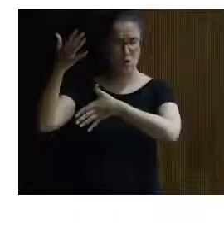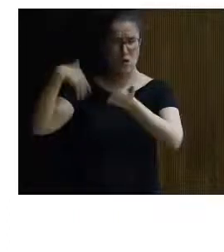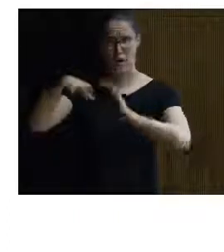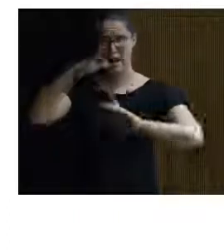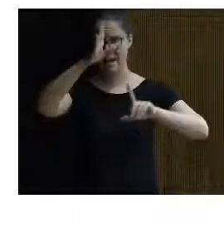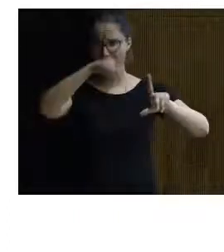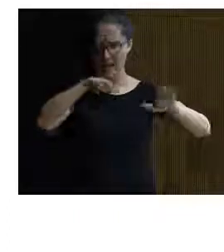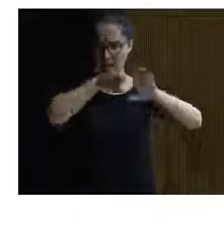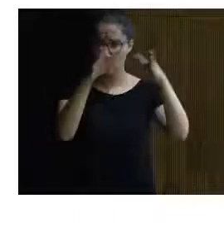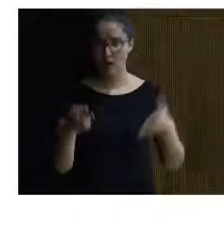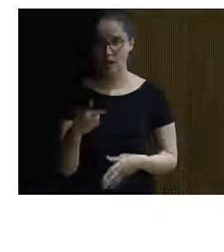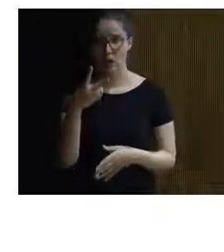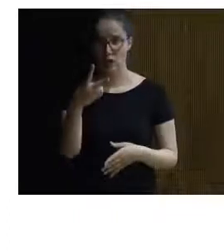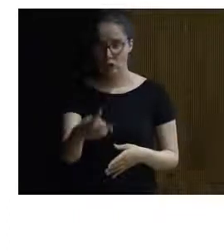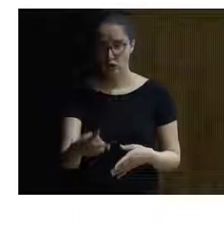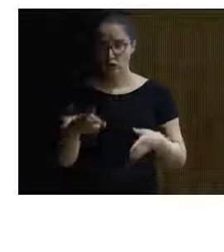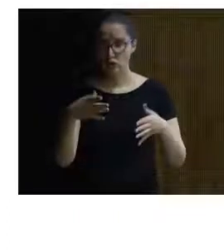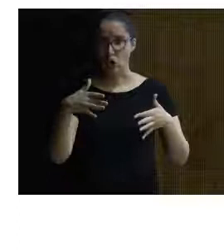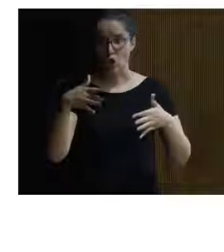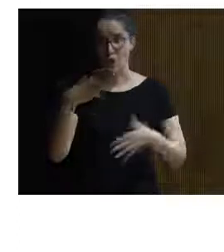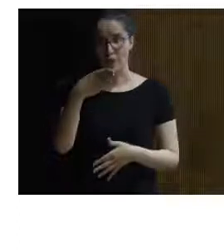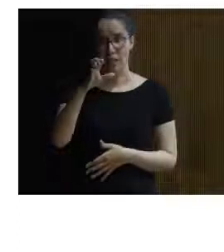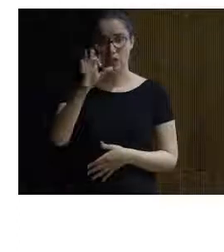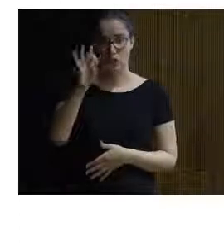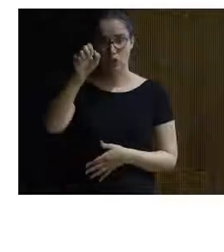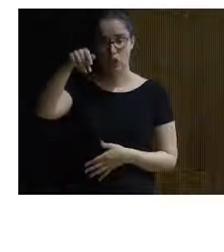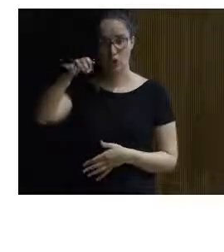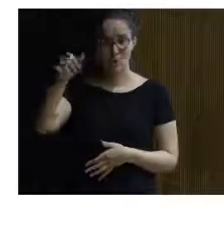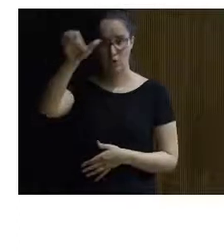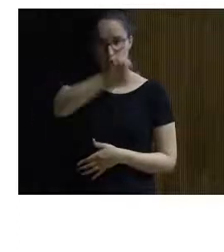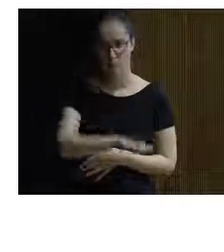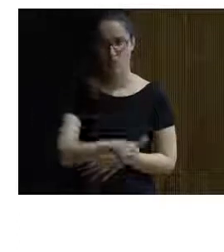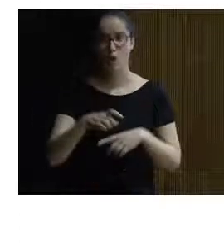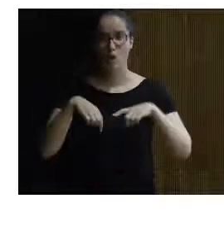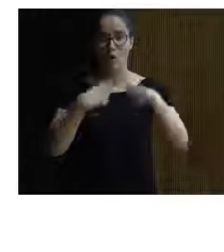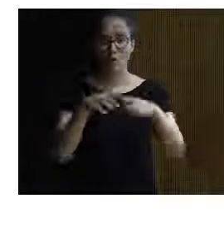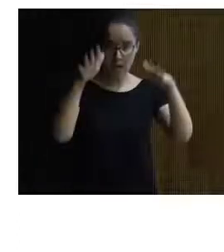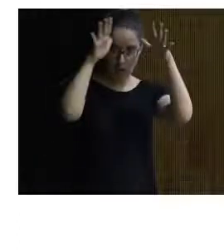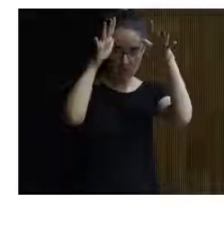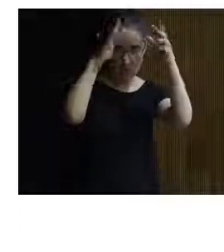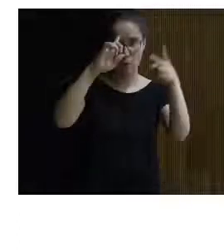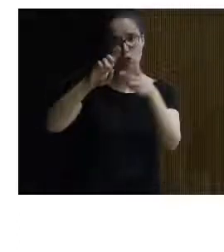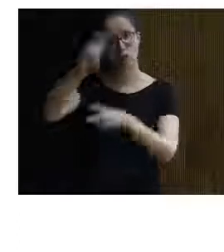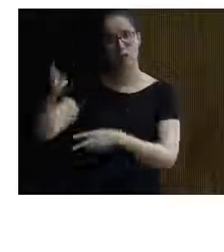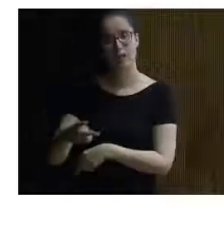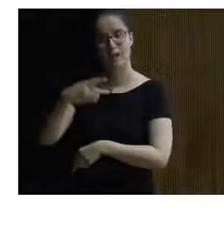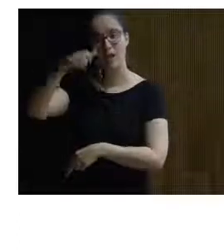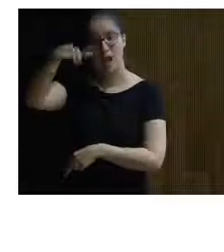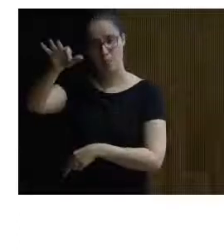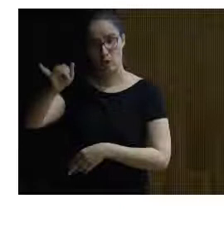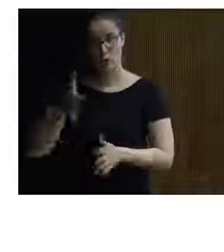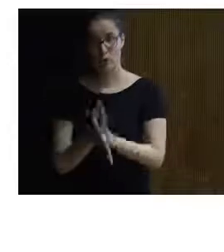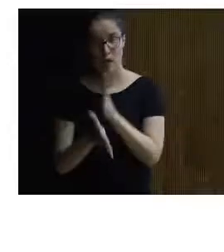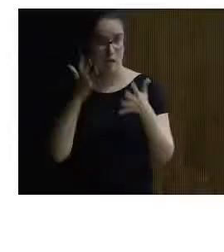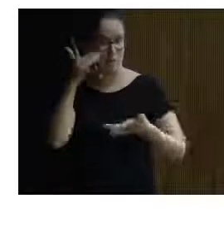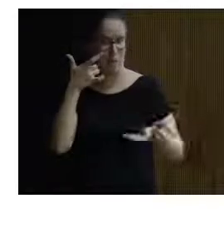las cuevas dos bisontes europeos y una familia de gamos y otra de ciervos son animales que de los